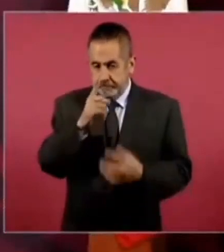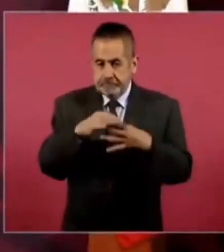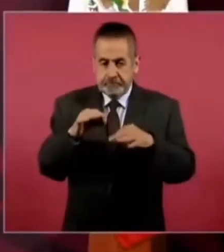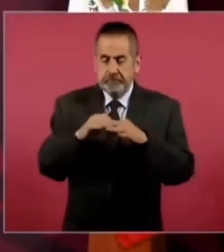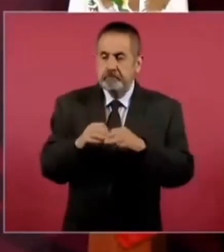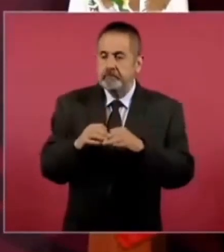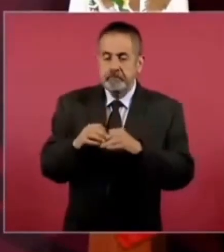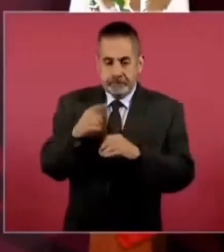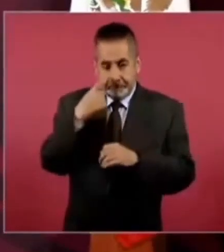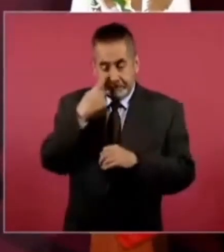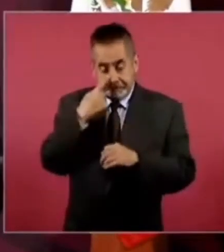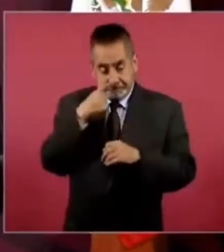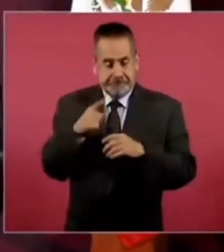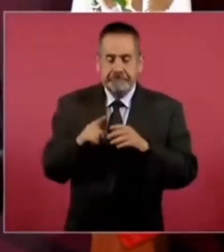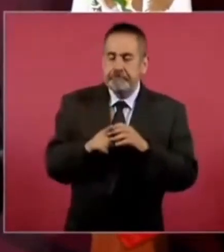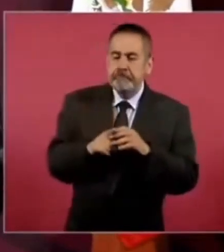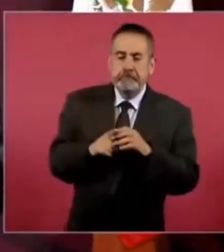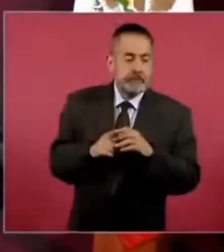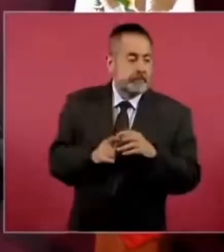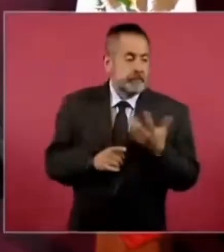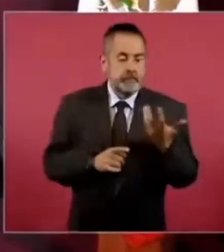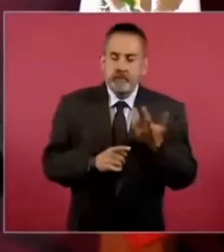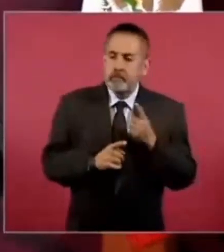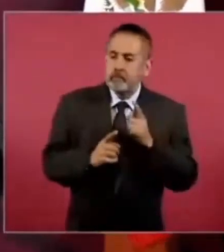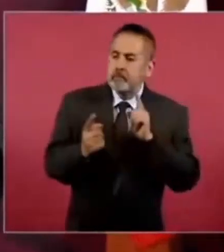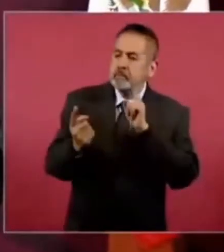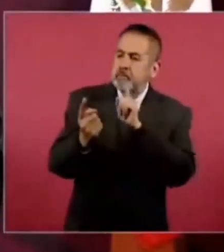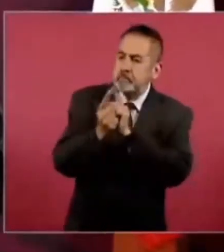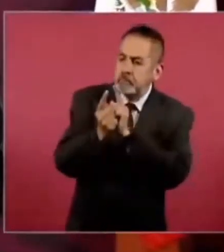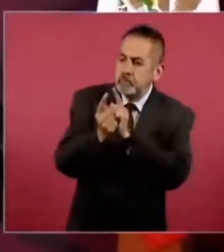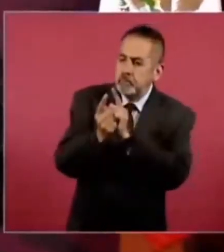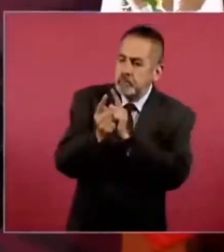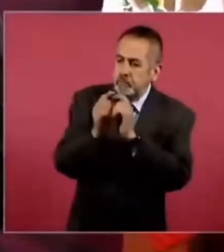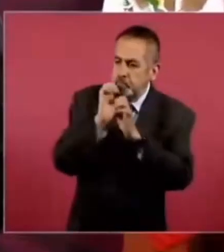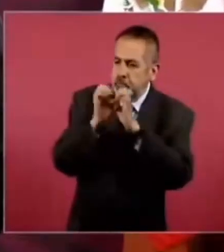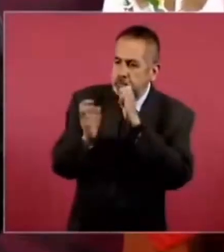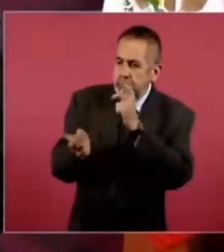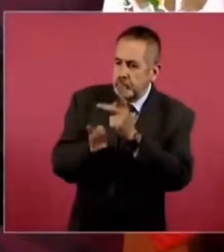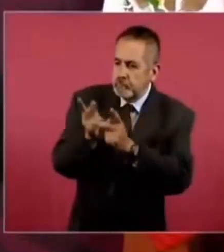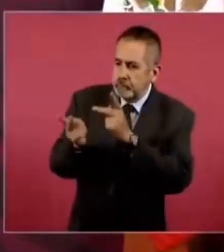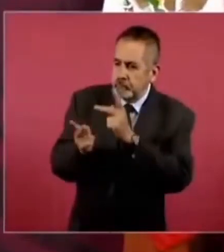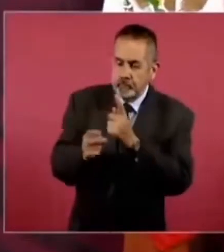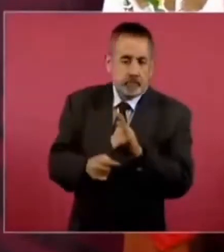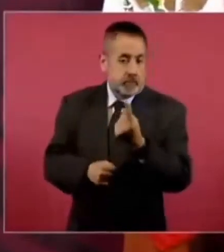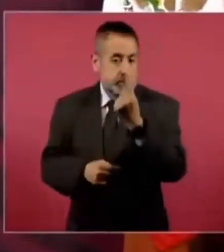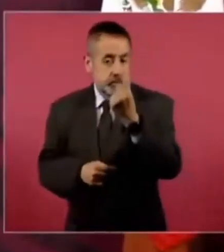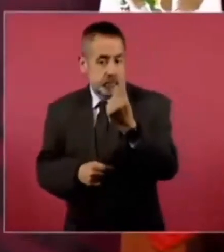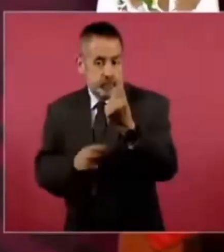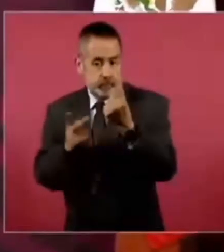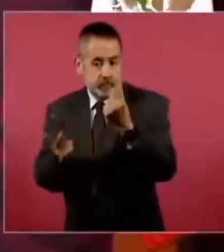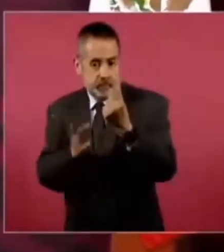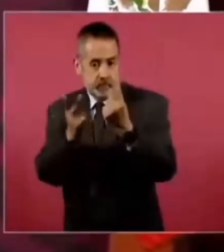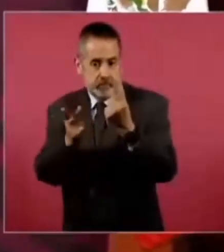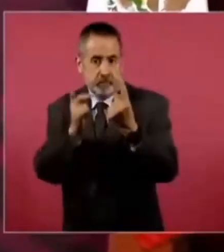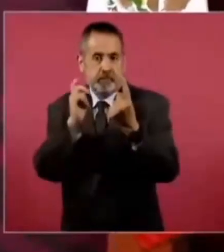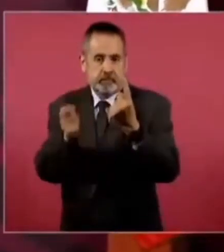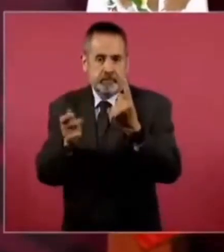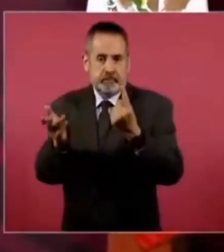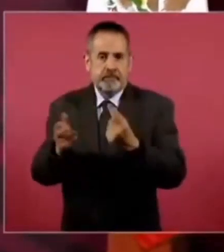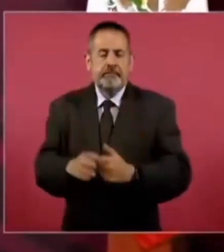pero había una pregunta. Una, ¿qué es esta?